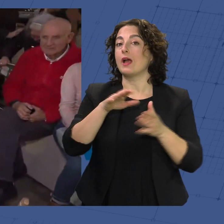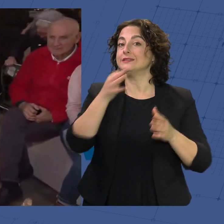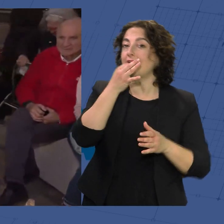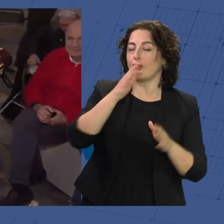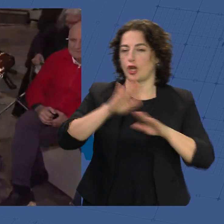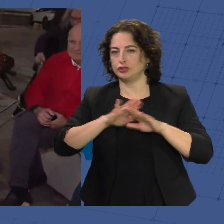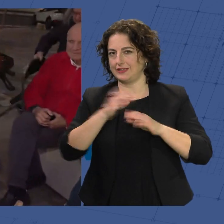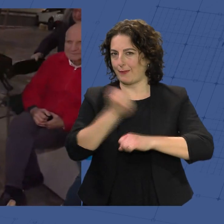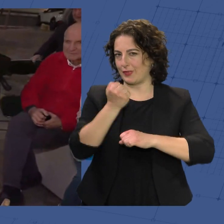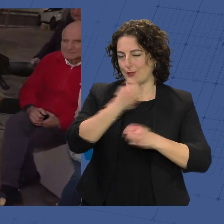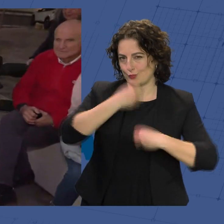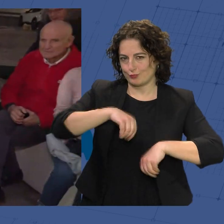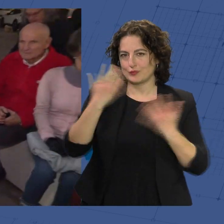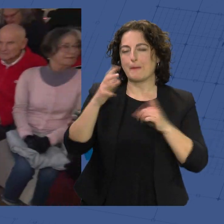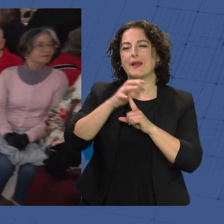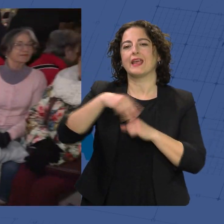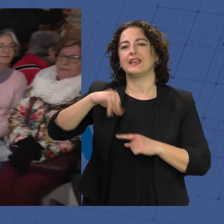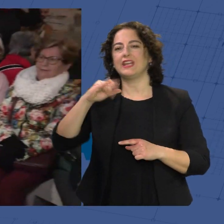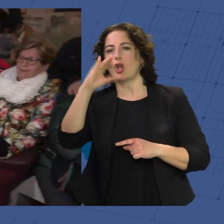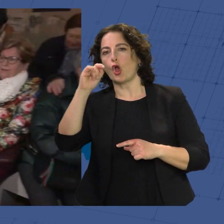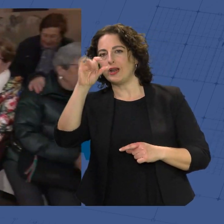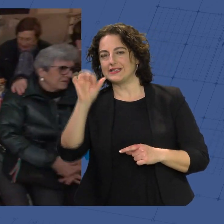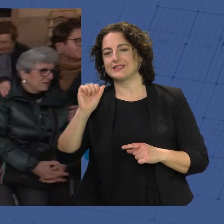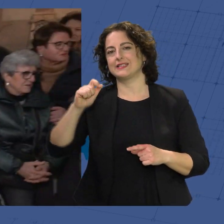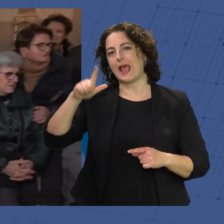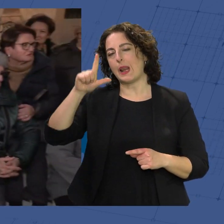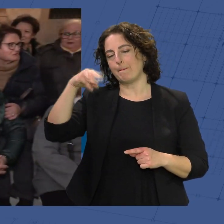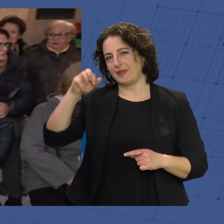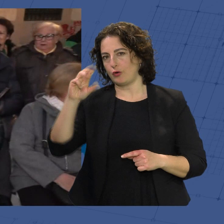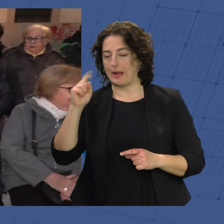navideña en el Parque Nicolás Salmerón, la primera de muchas.